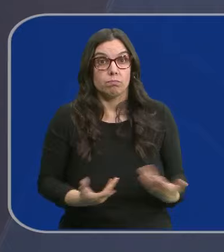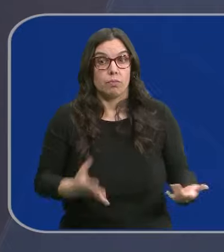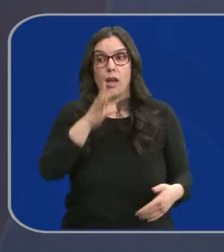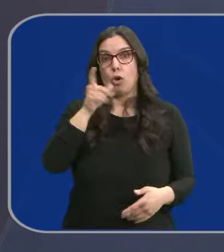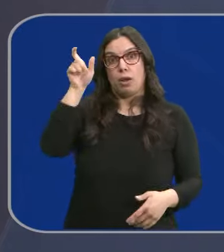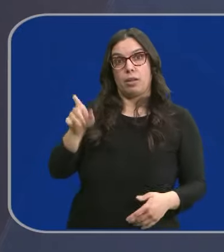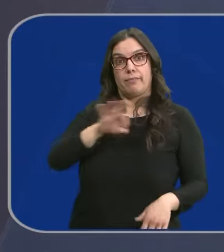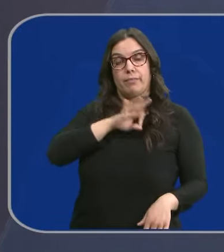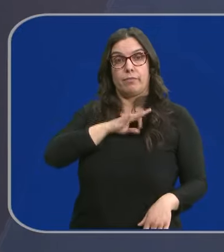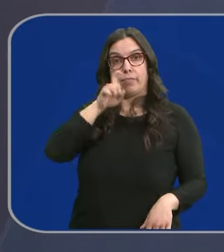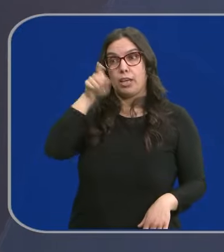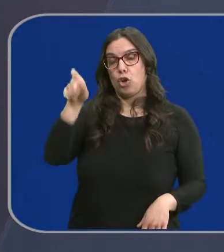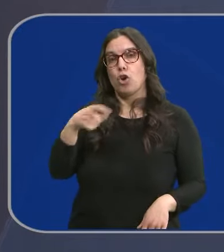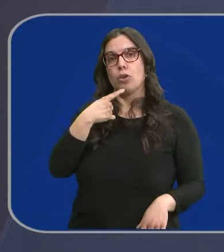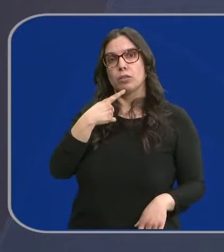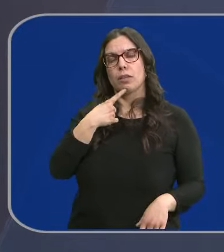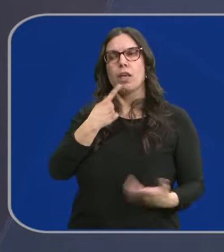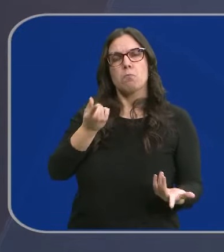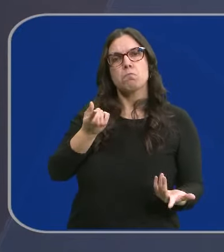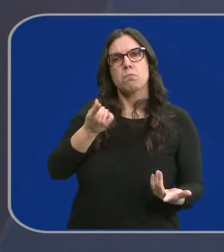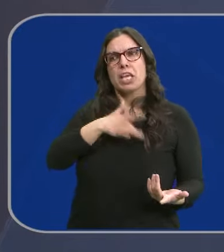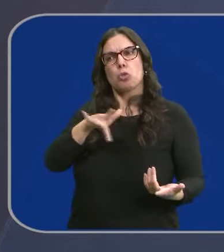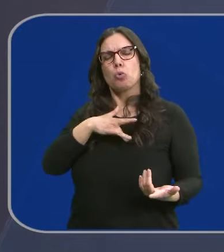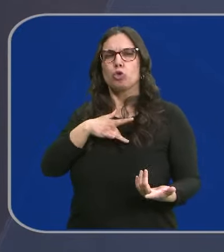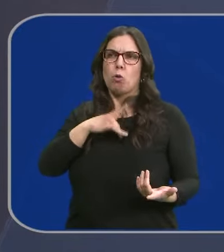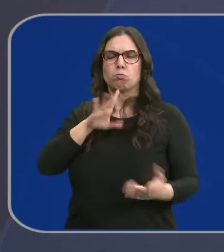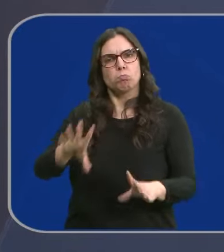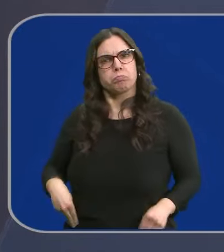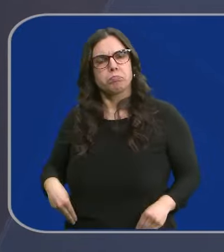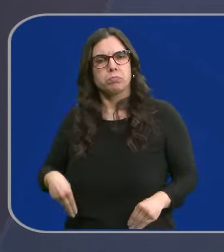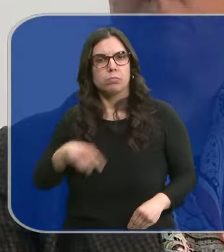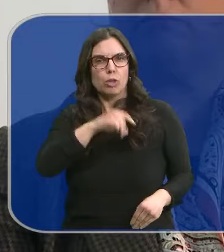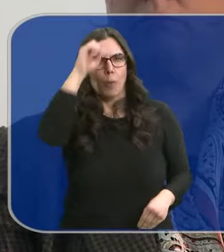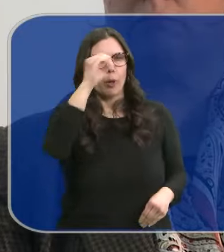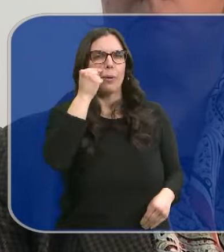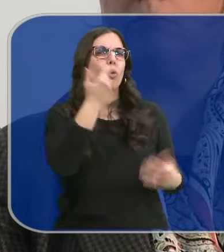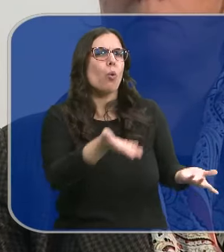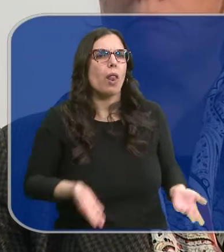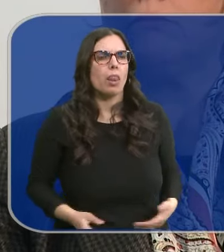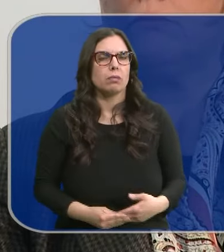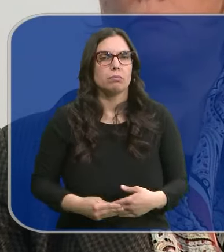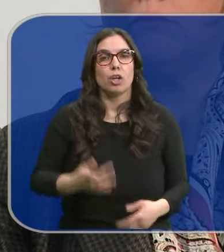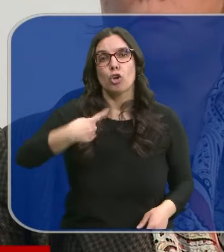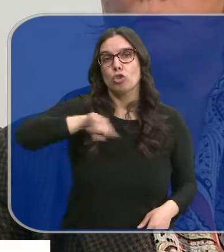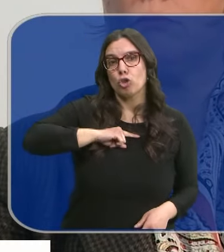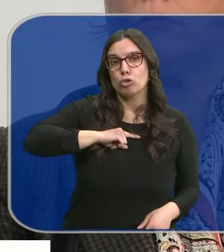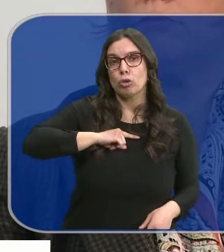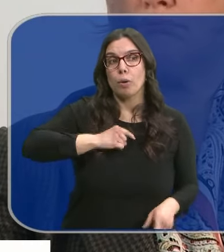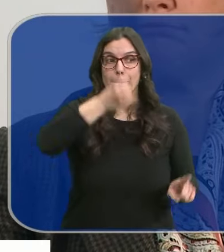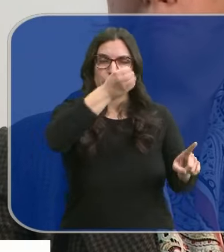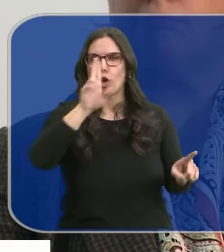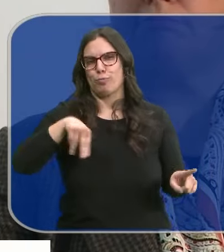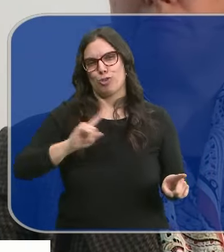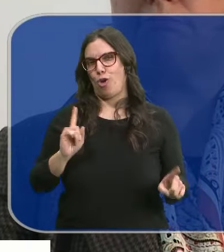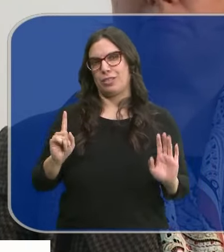sabemos que Feijó ve con buenos ojos los indultos, ¿qué opina Mañueco? Nosotros no somos el Partido